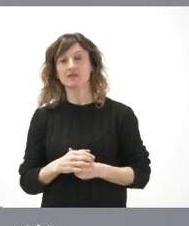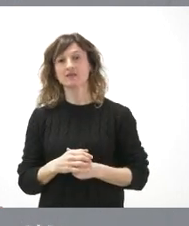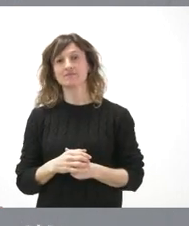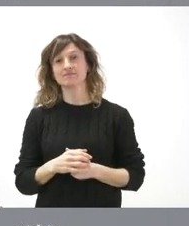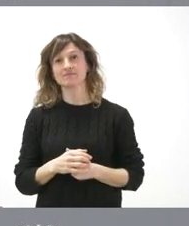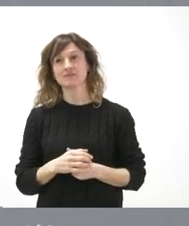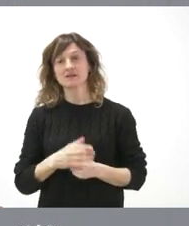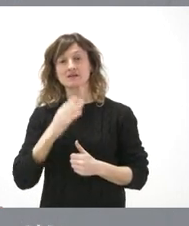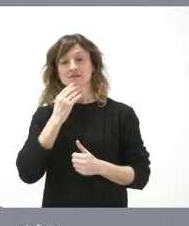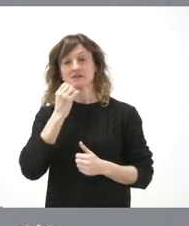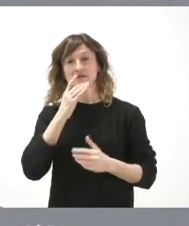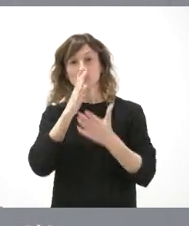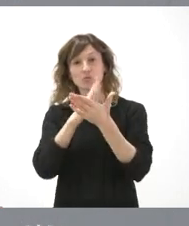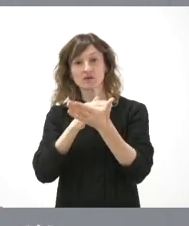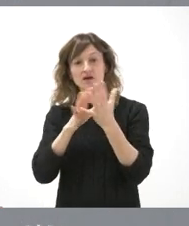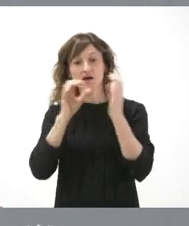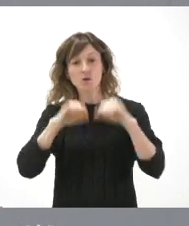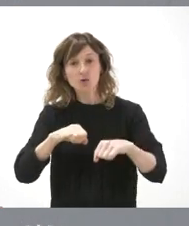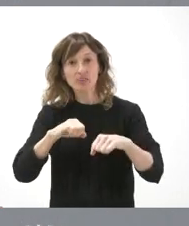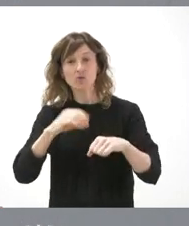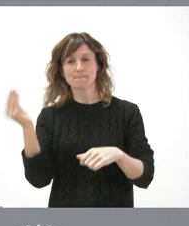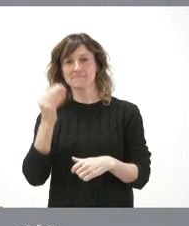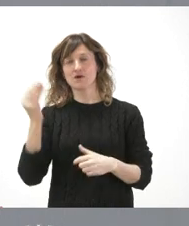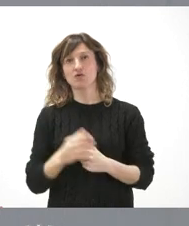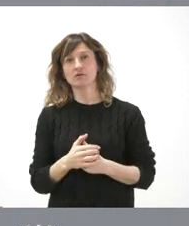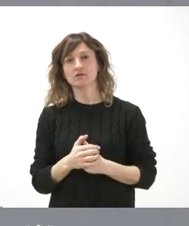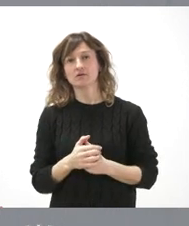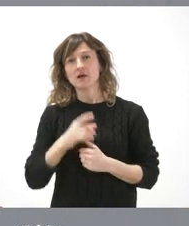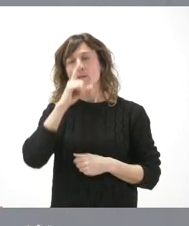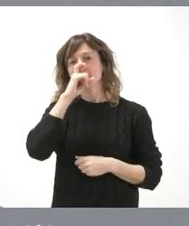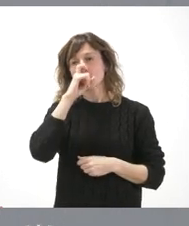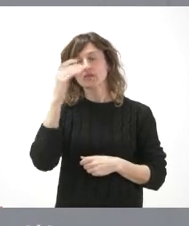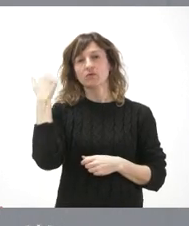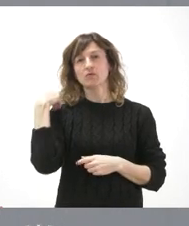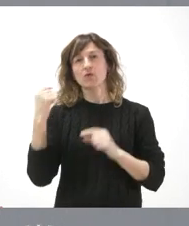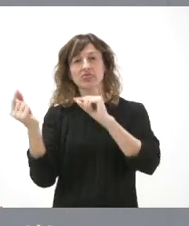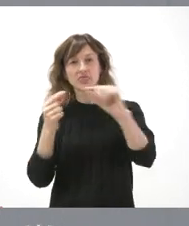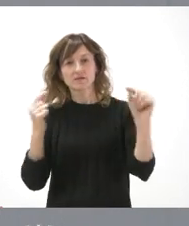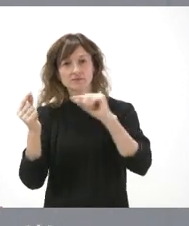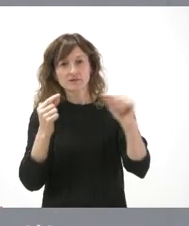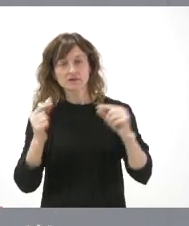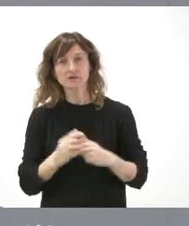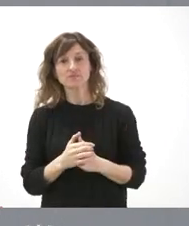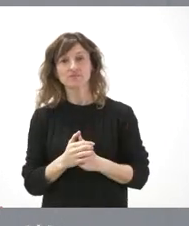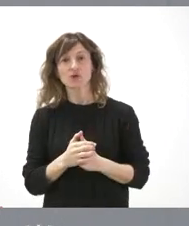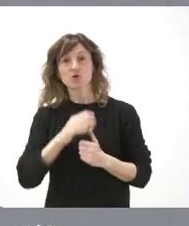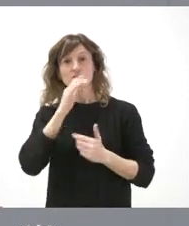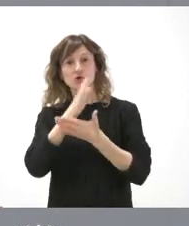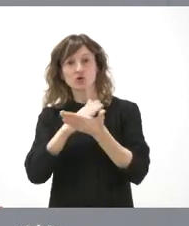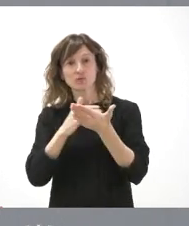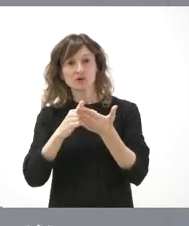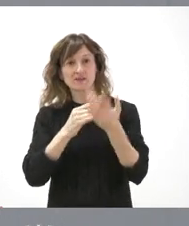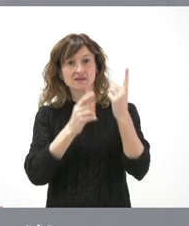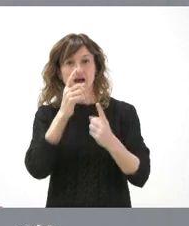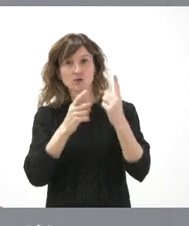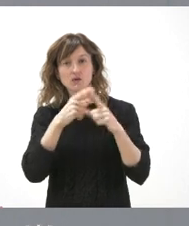más nos pongamos de acuerdo las comunidades autónomas, mucho mejor. Yo me acuerdo que hubo un debate, recordarán ustedes, cuando nosotros pusimos de acuerdo con algunas comunidades autónomas para